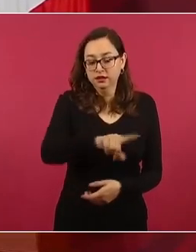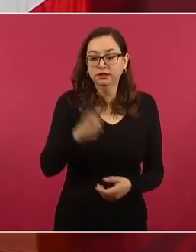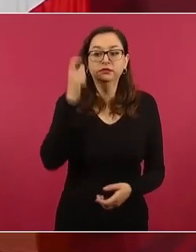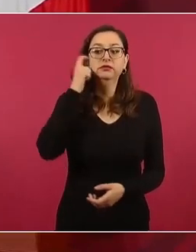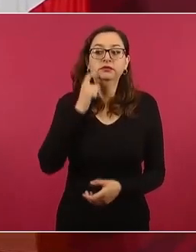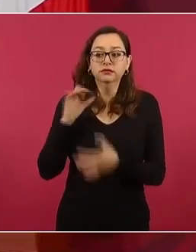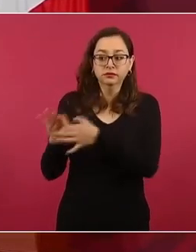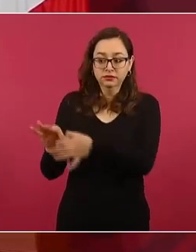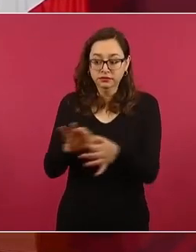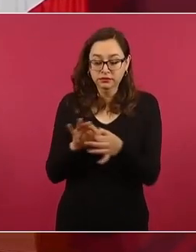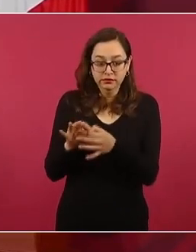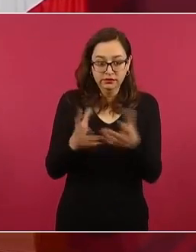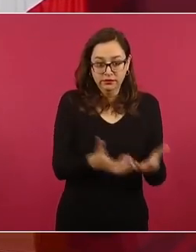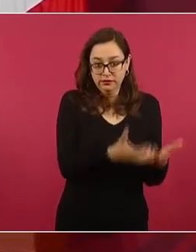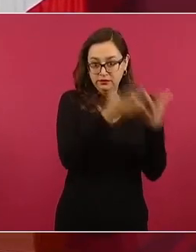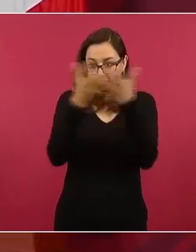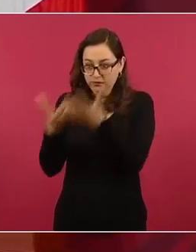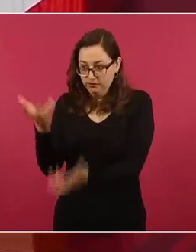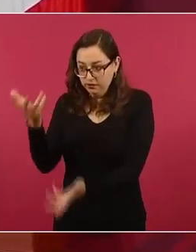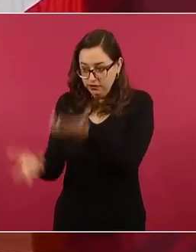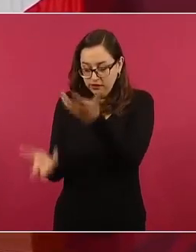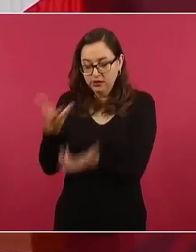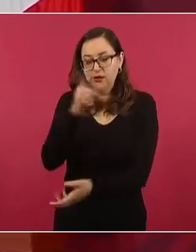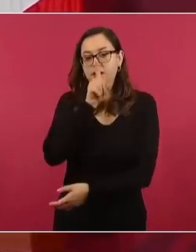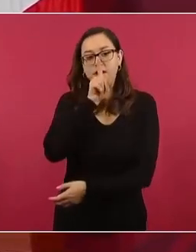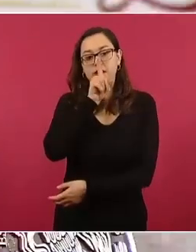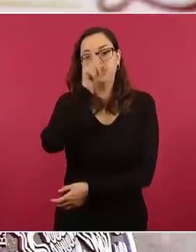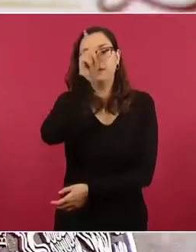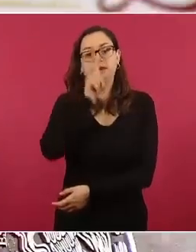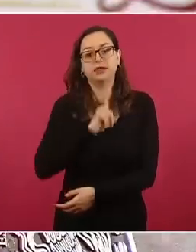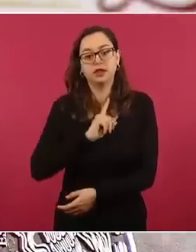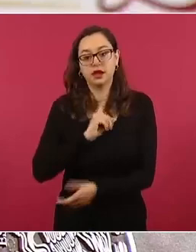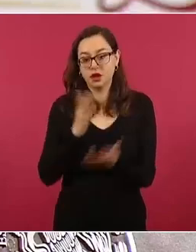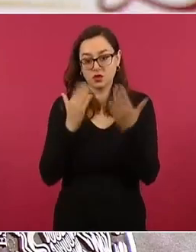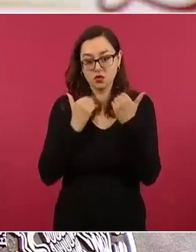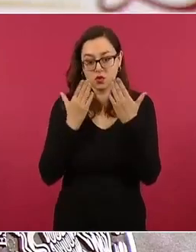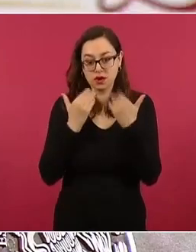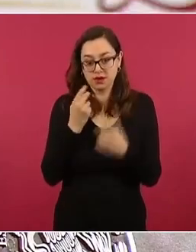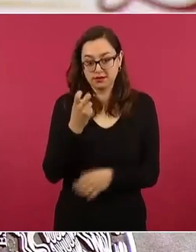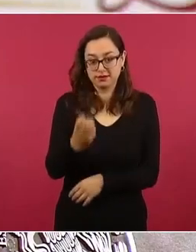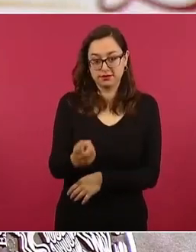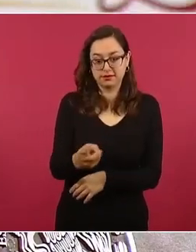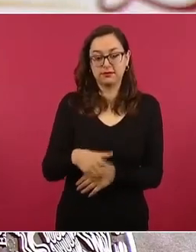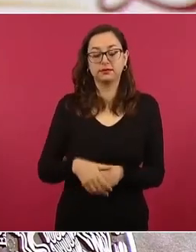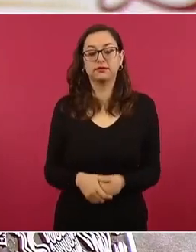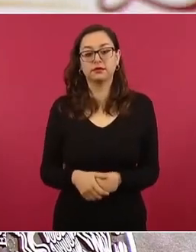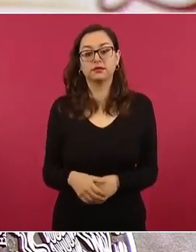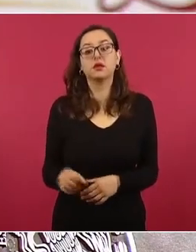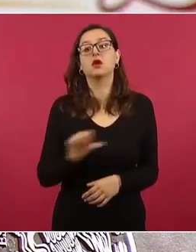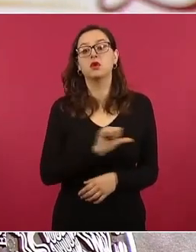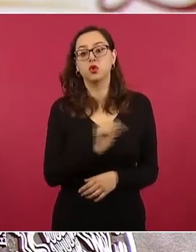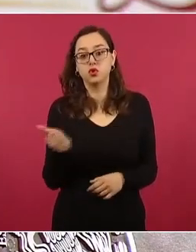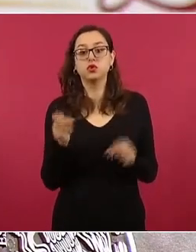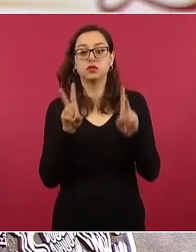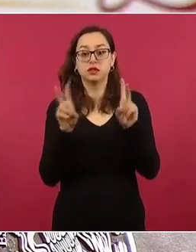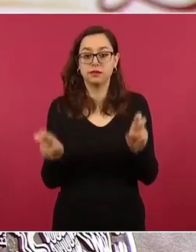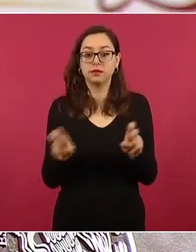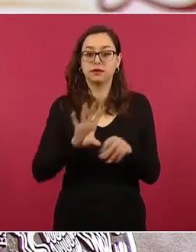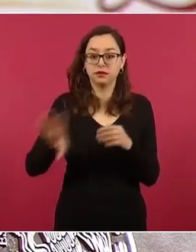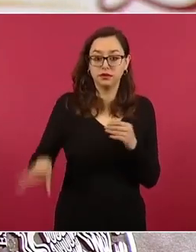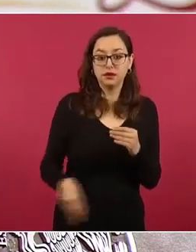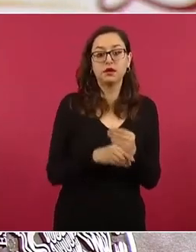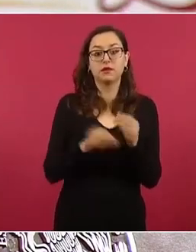trasladados al basurero de Cocula. Y un dato adicional que es muy importante, de manera muy puntual, es el